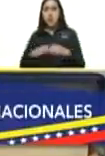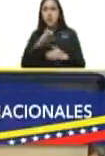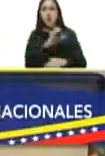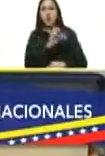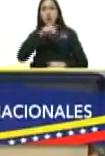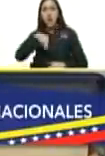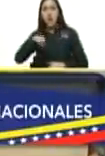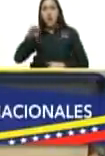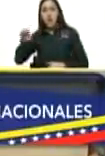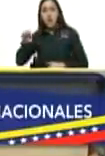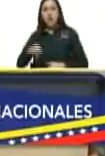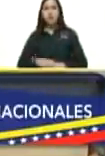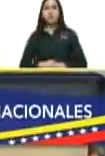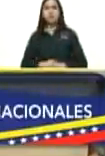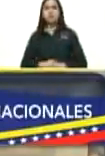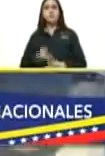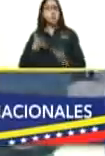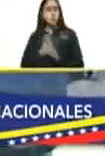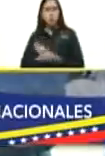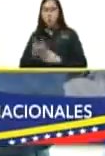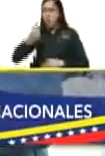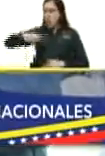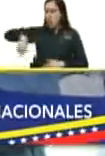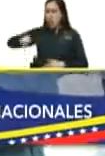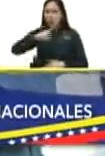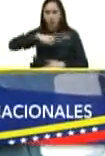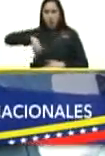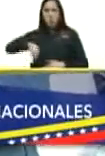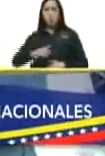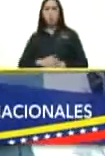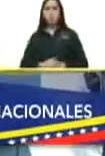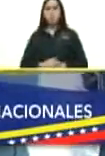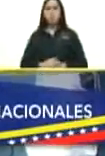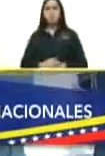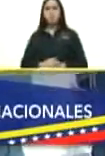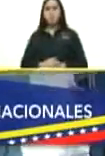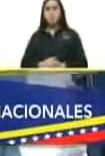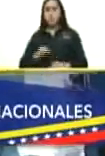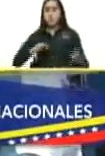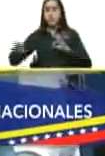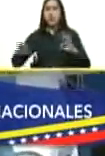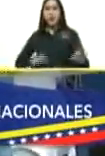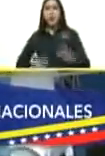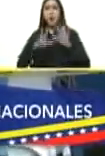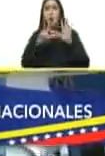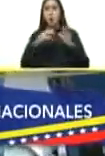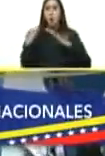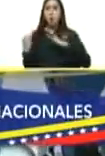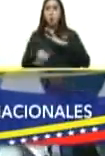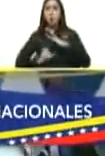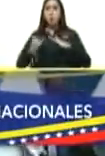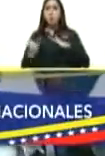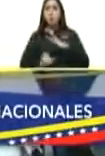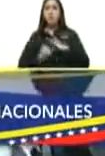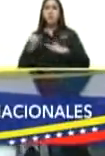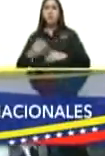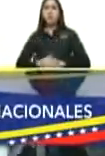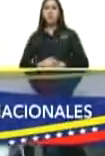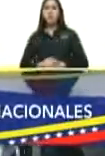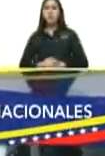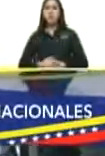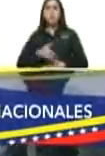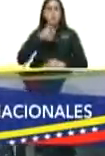que ellos prepararon ocho instancias de